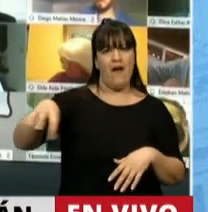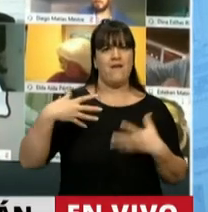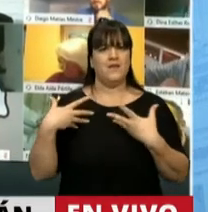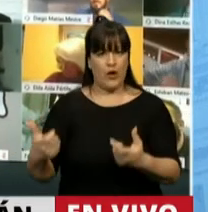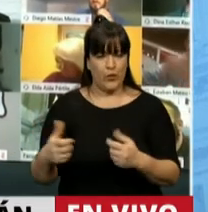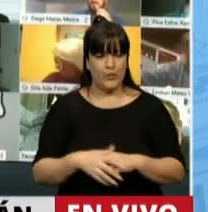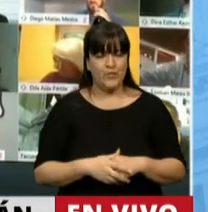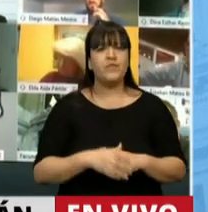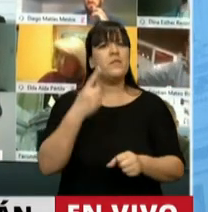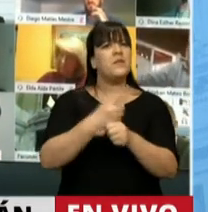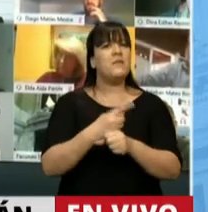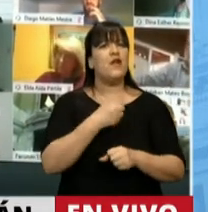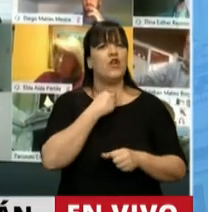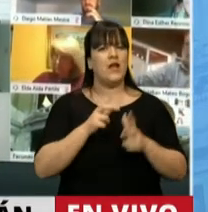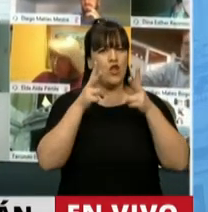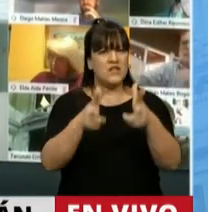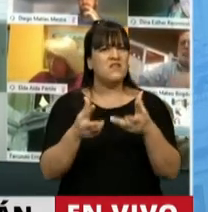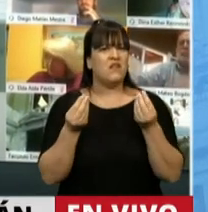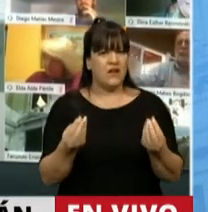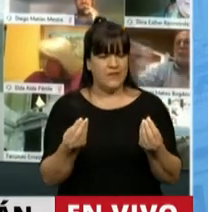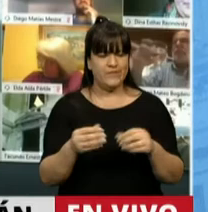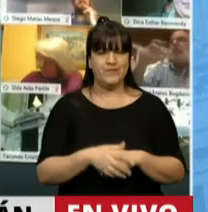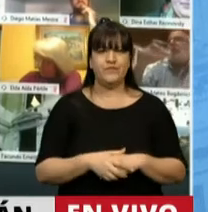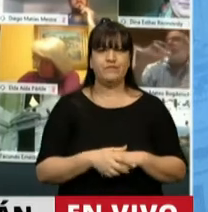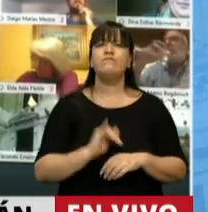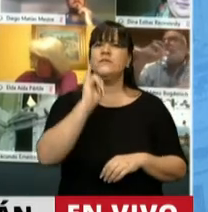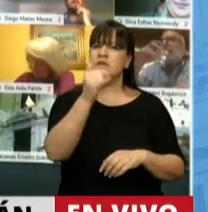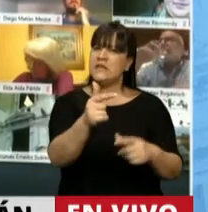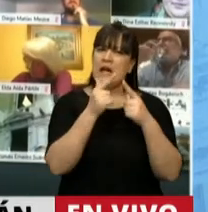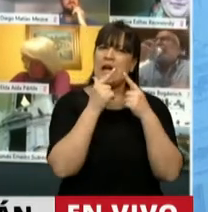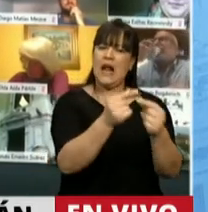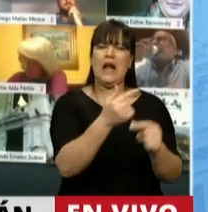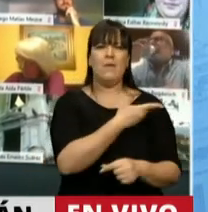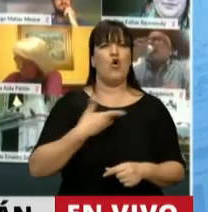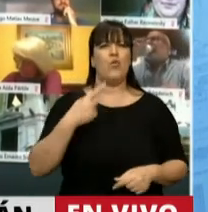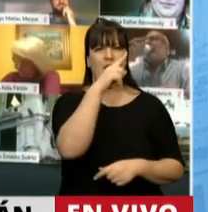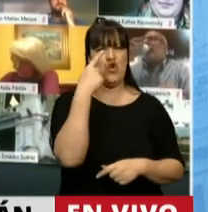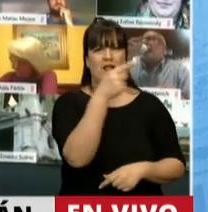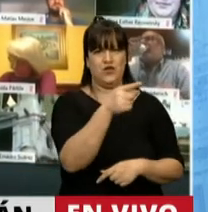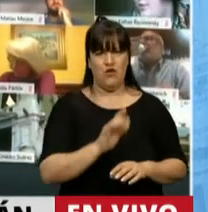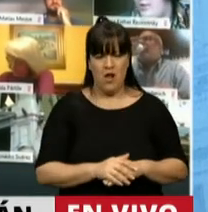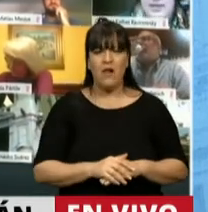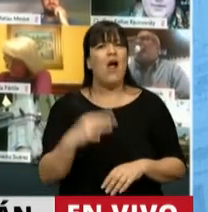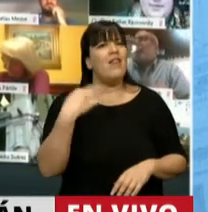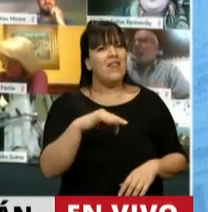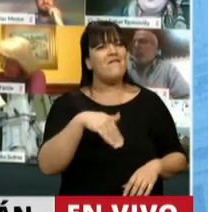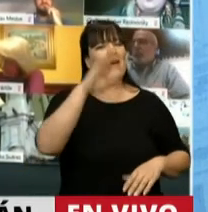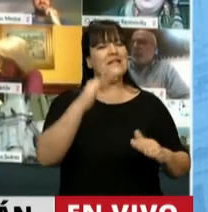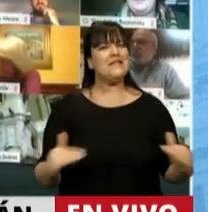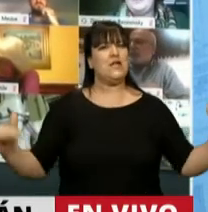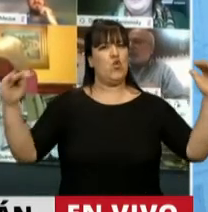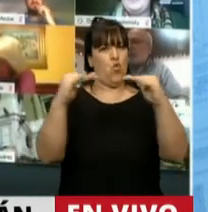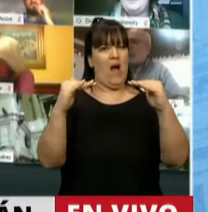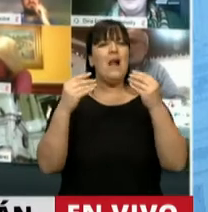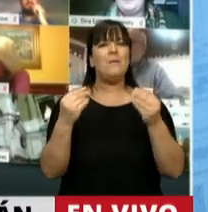Lo que yo quiero hacer hincapié, señor Presidente, es que lo que sí reclamo al Gobierno Nacional es que debería ser mucho más equitativo